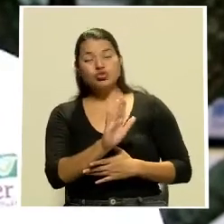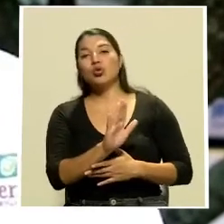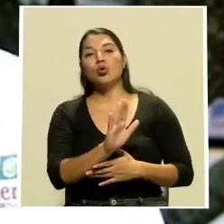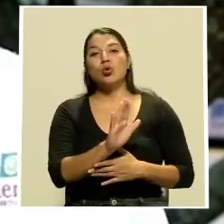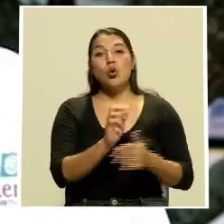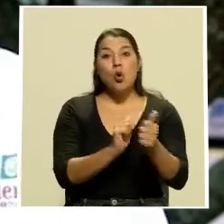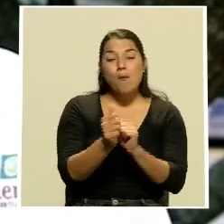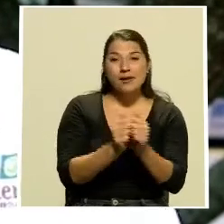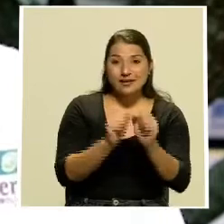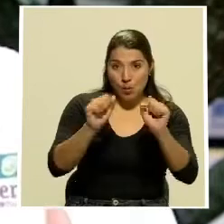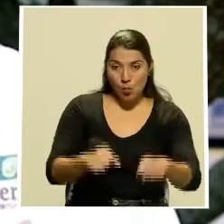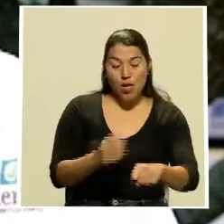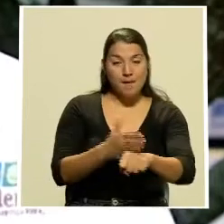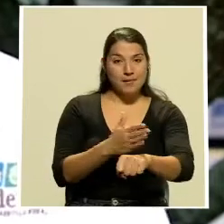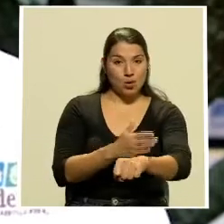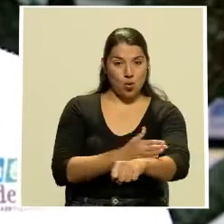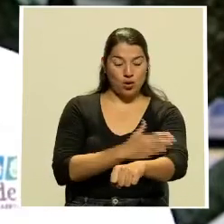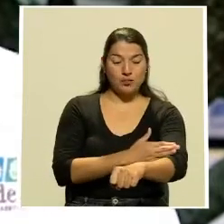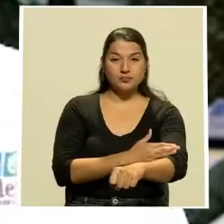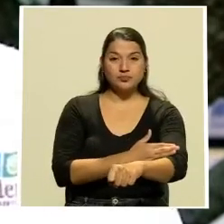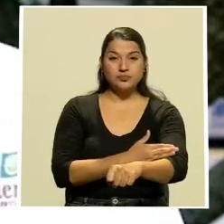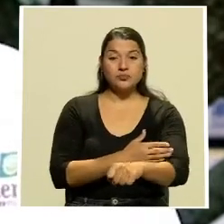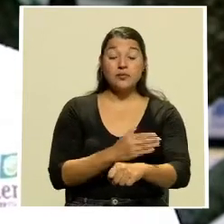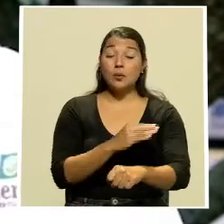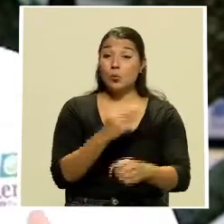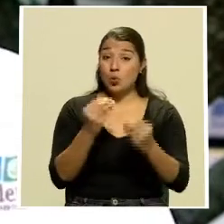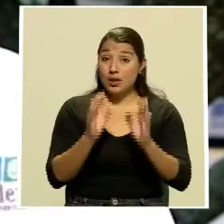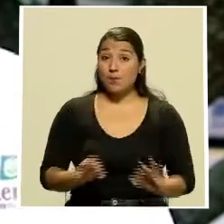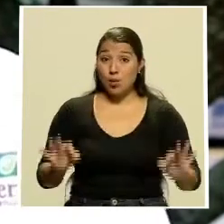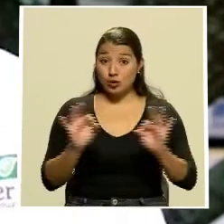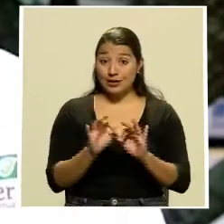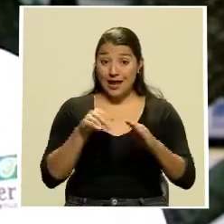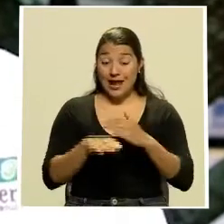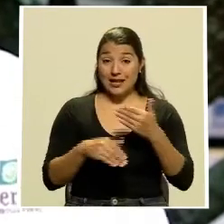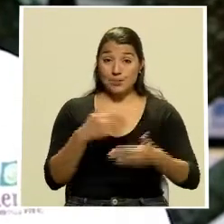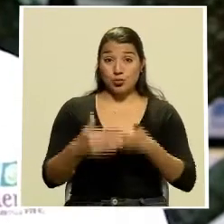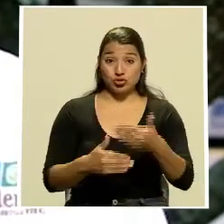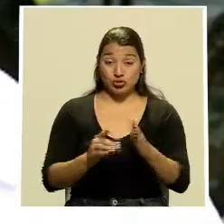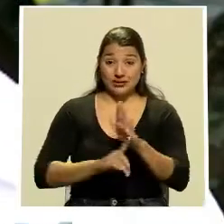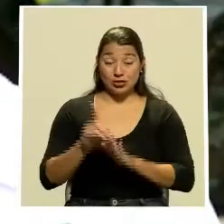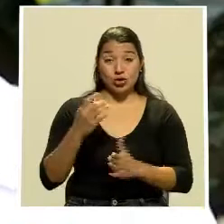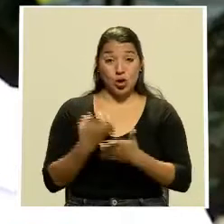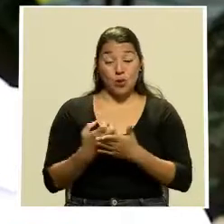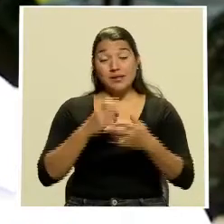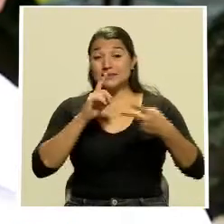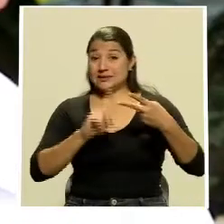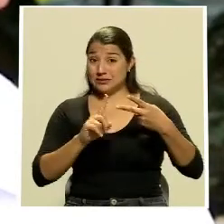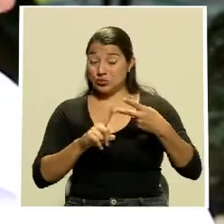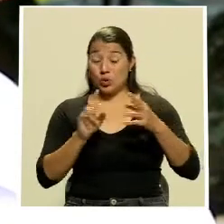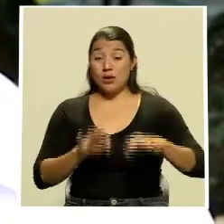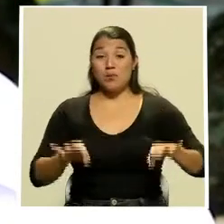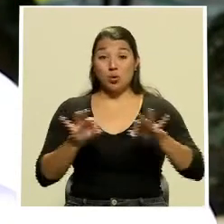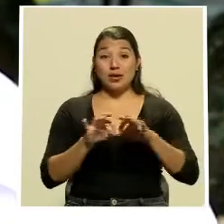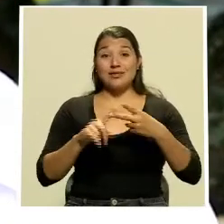territorio rural pueda convertirse en un elemento de relevancia en este proceso de crecimiento económico. Un segundo momento importante es